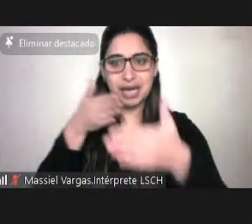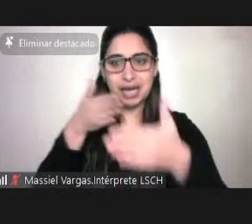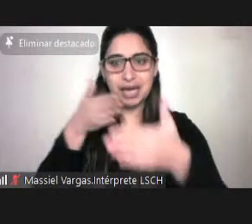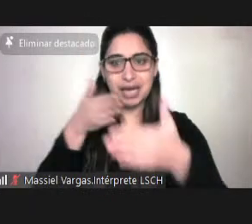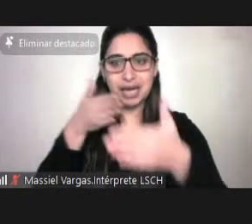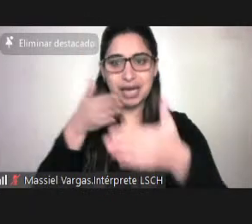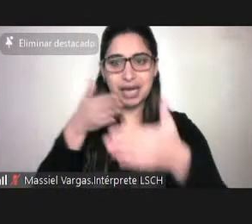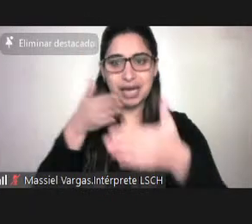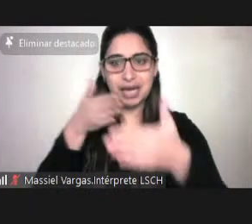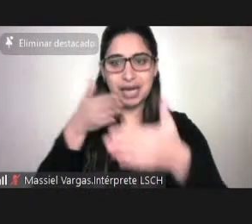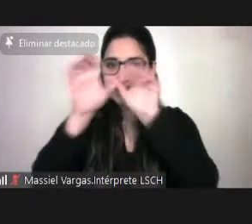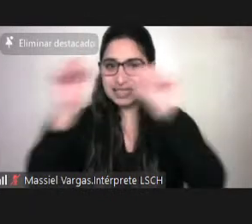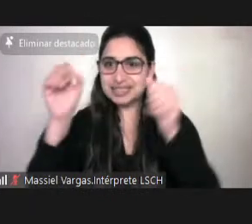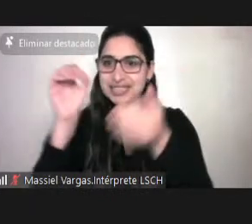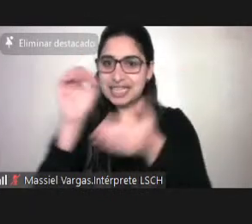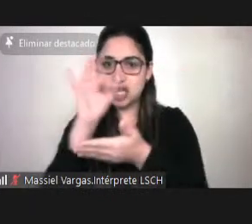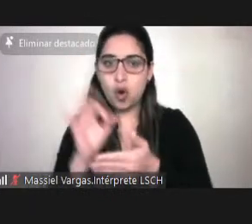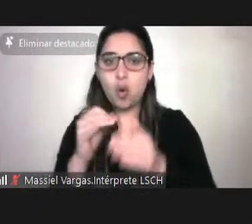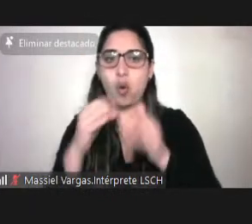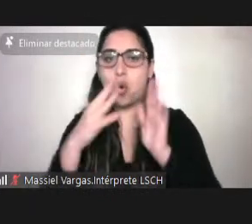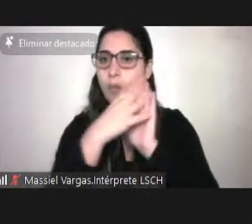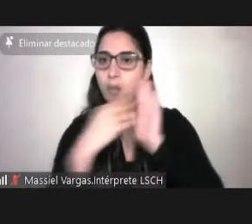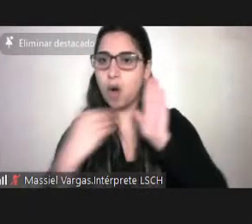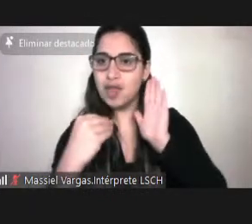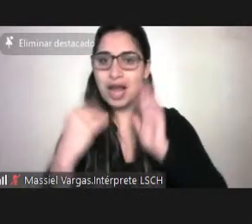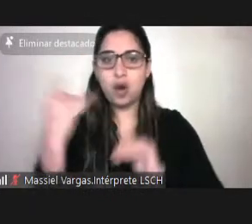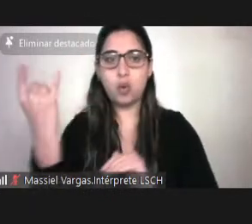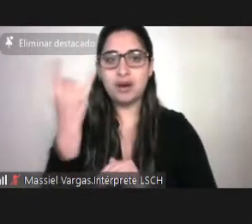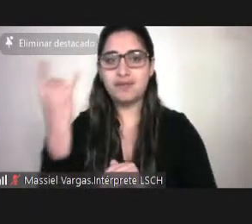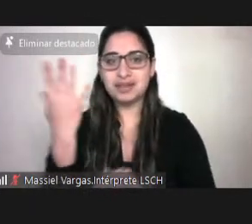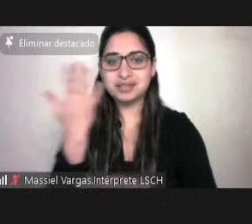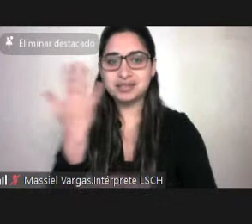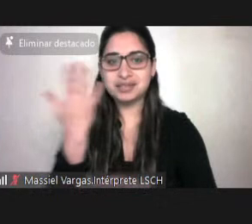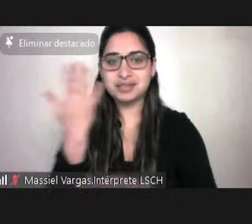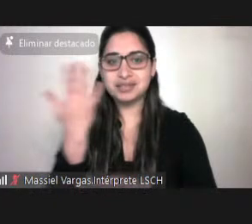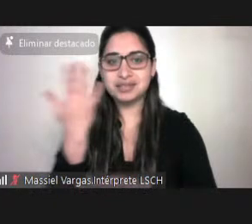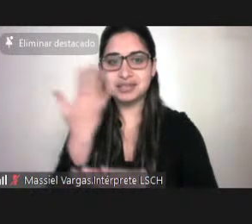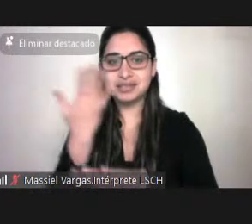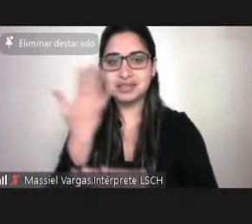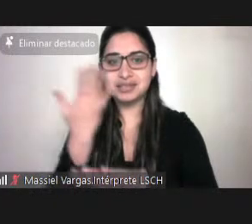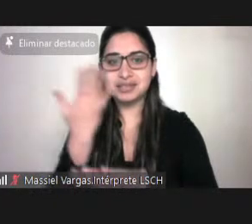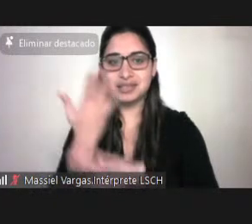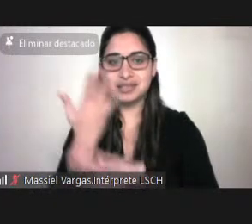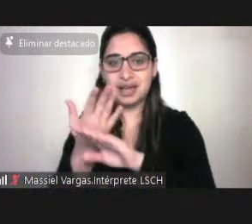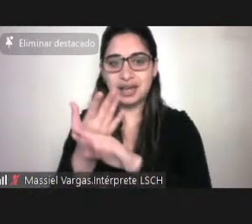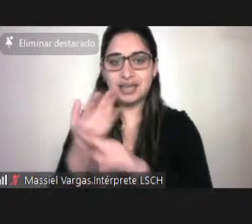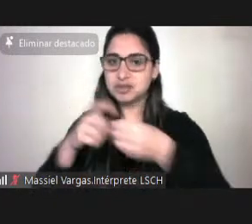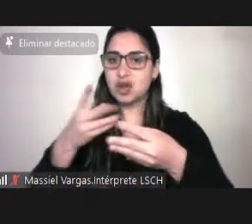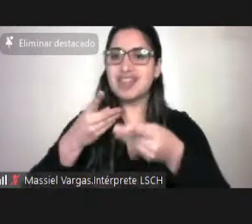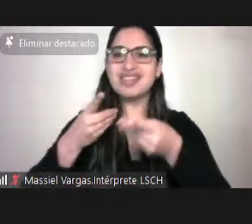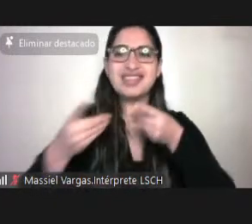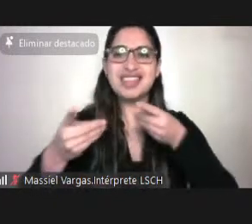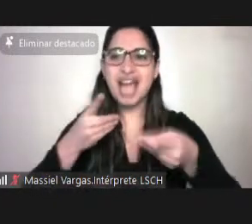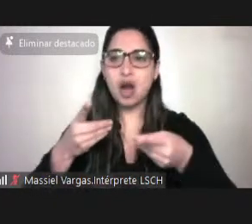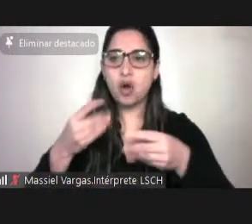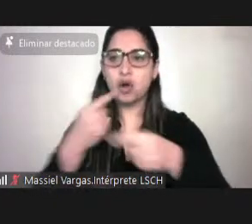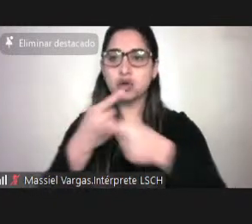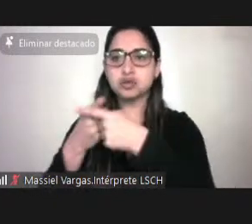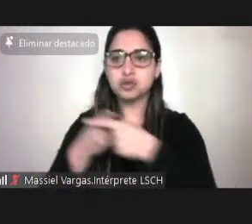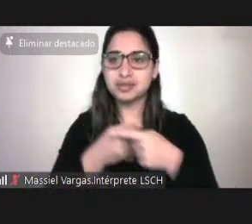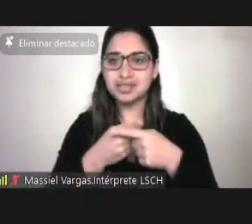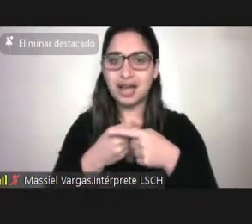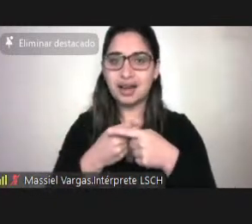universal, intersectorialidad, participación y diálogo social. Lo importante de esto y de los principios